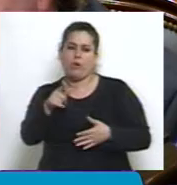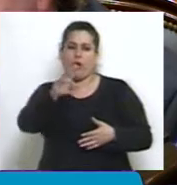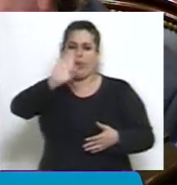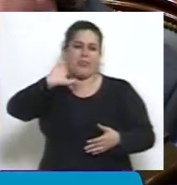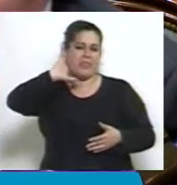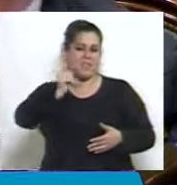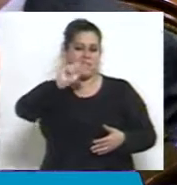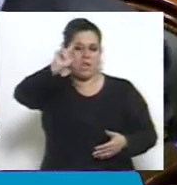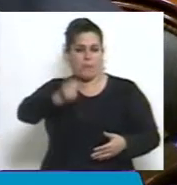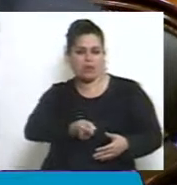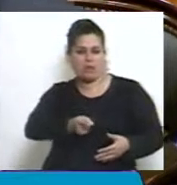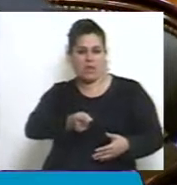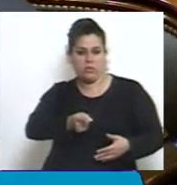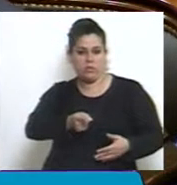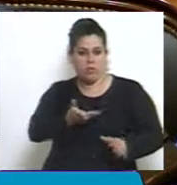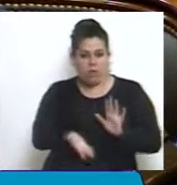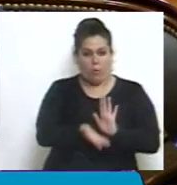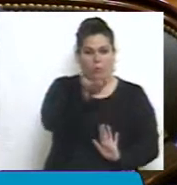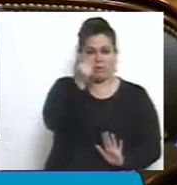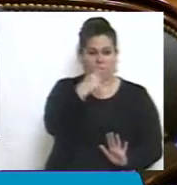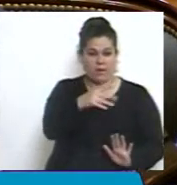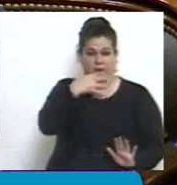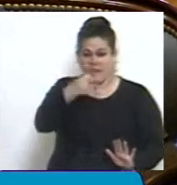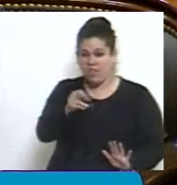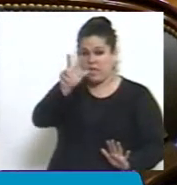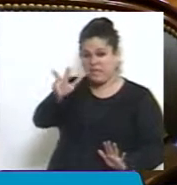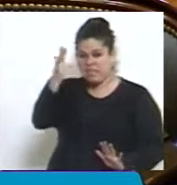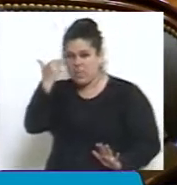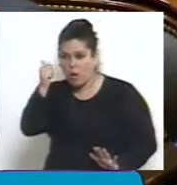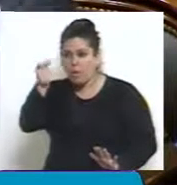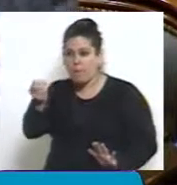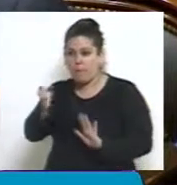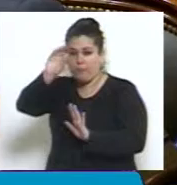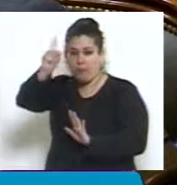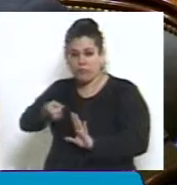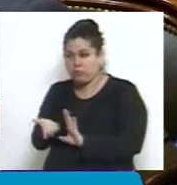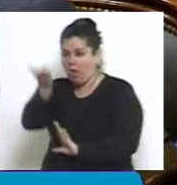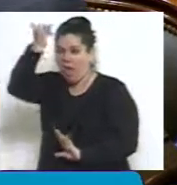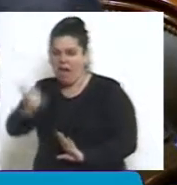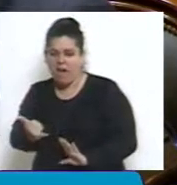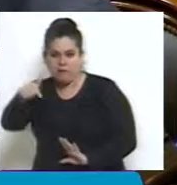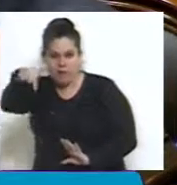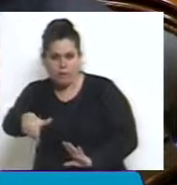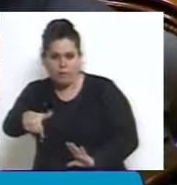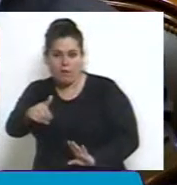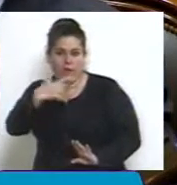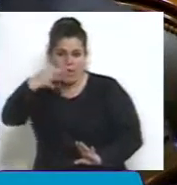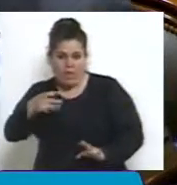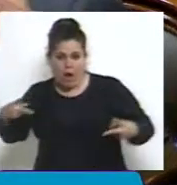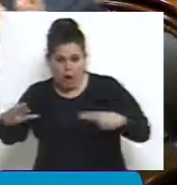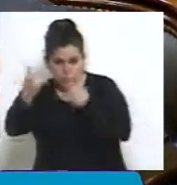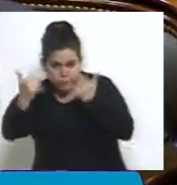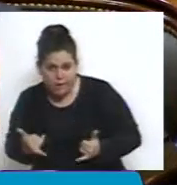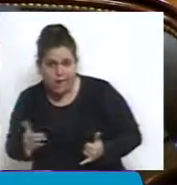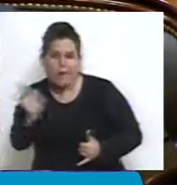% de aumento del gasto, insisto, cuando un 39% está creciendo este año? O hay ajuste o este año hay